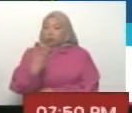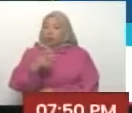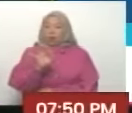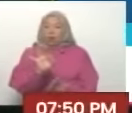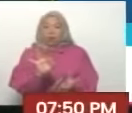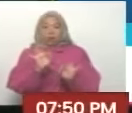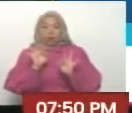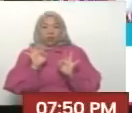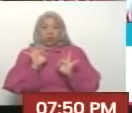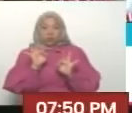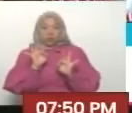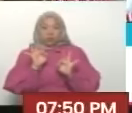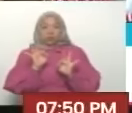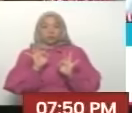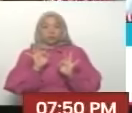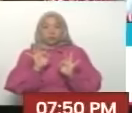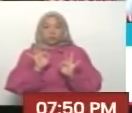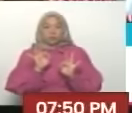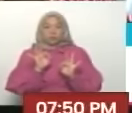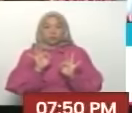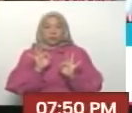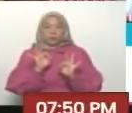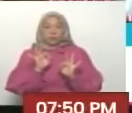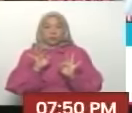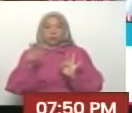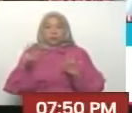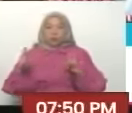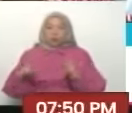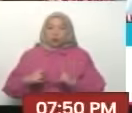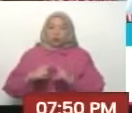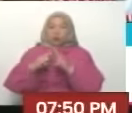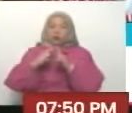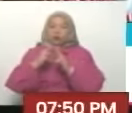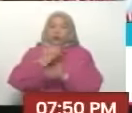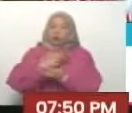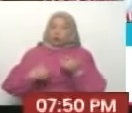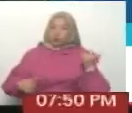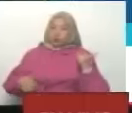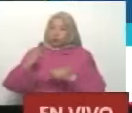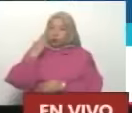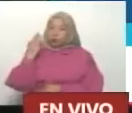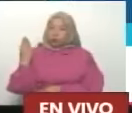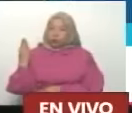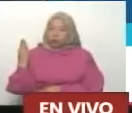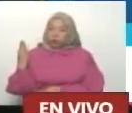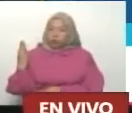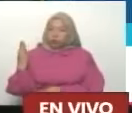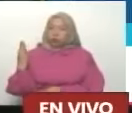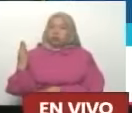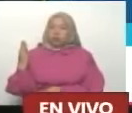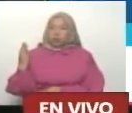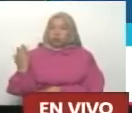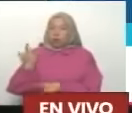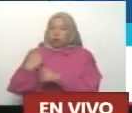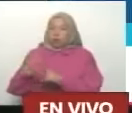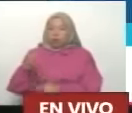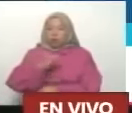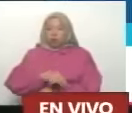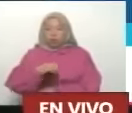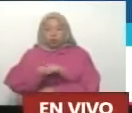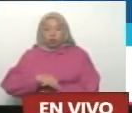Que vinieron A el encuentro De movimientos sociales Del ALBA Por una alternativa Social mundial